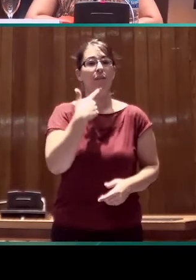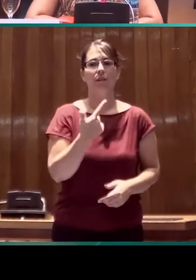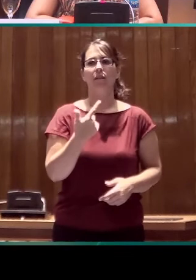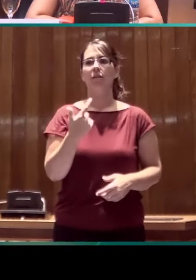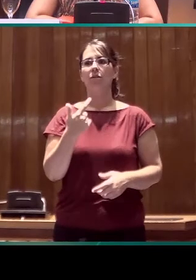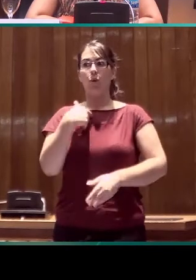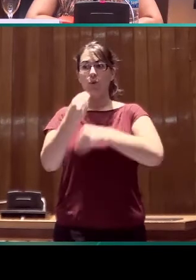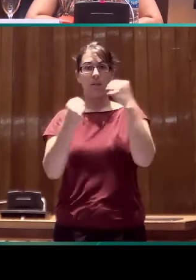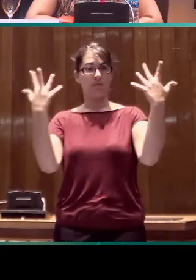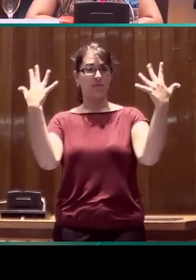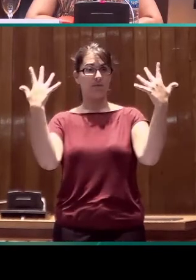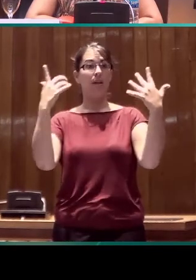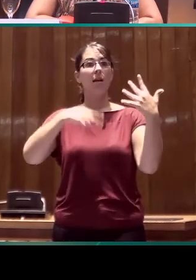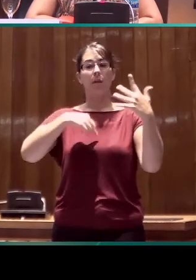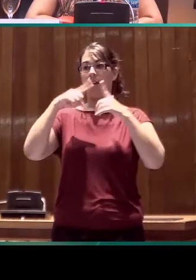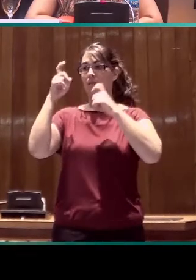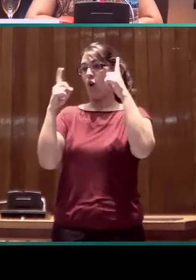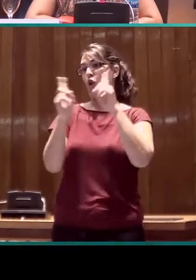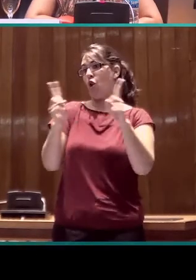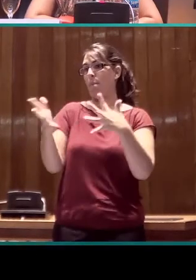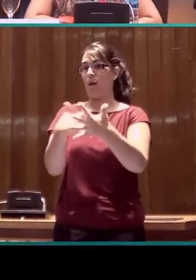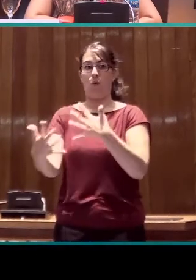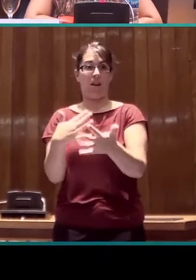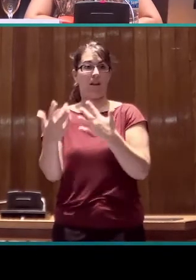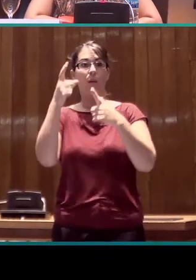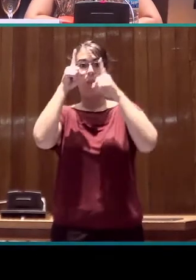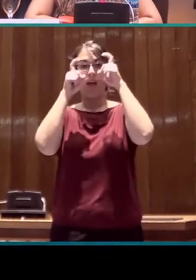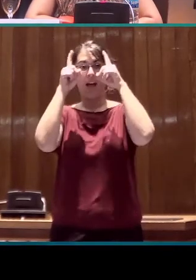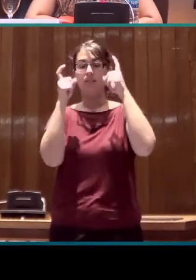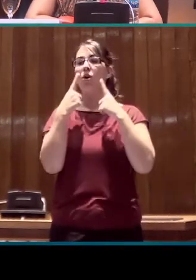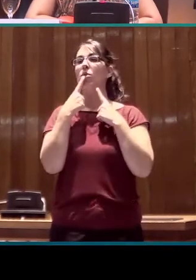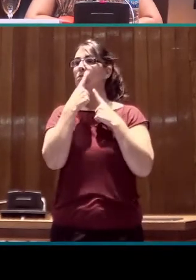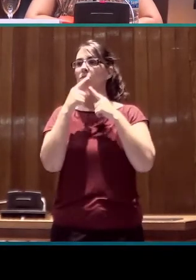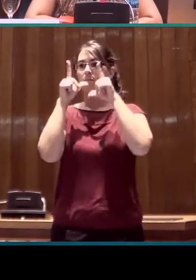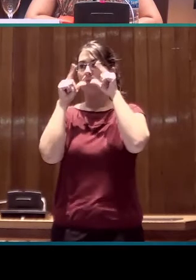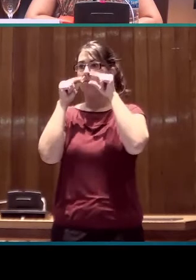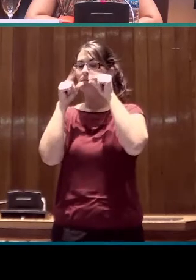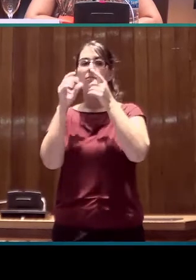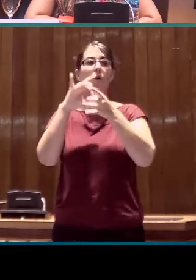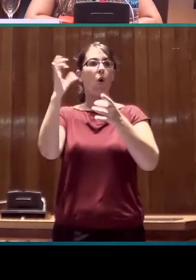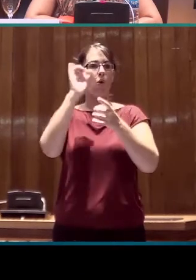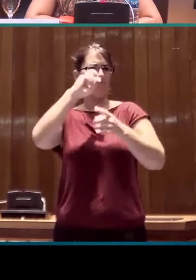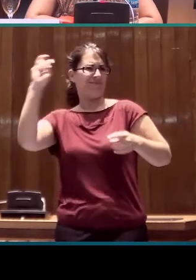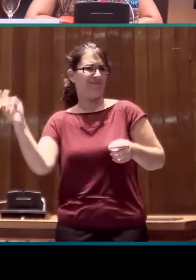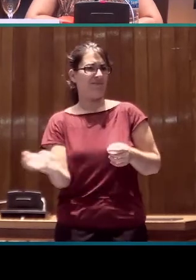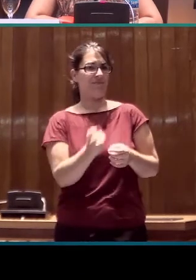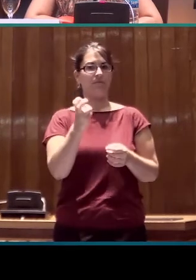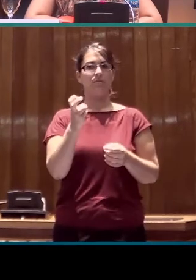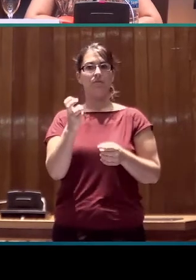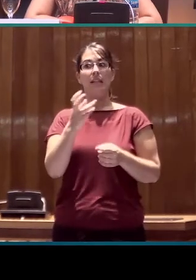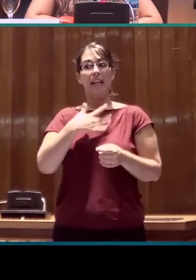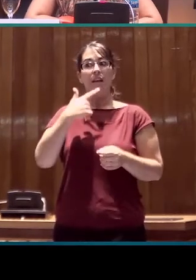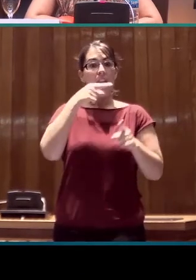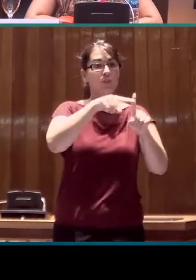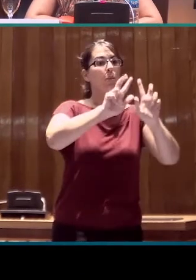componentes no manuales, las cejas, el movimiento de la boca, etc. Y ELAN permite recoger y anotar